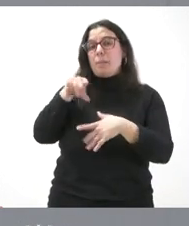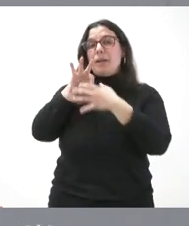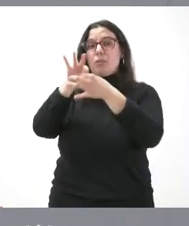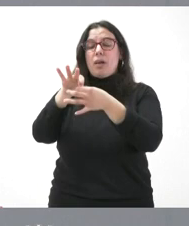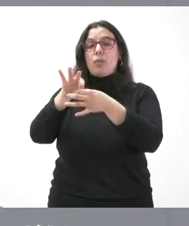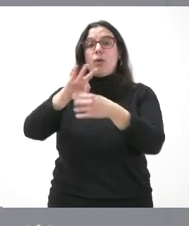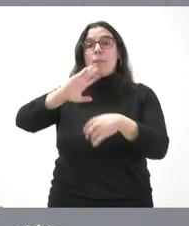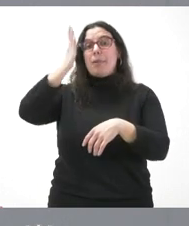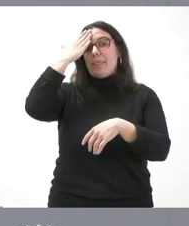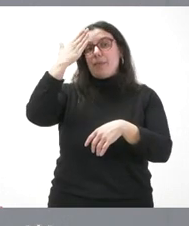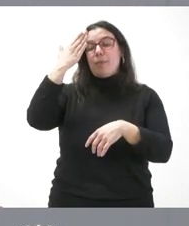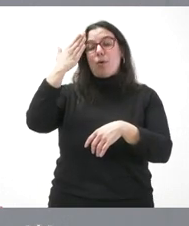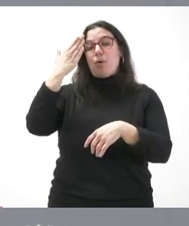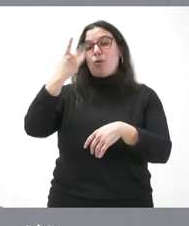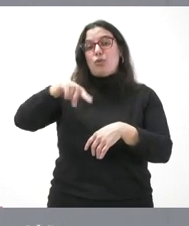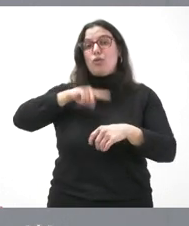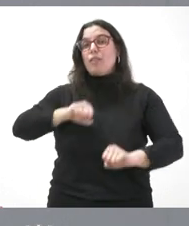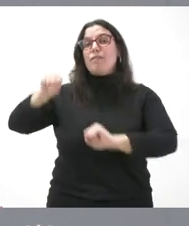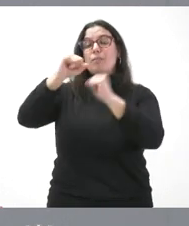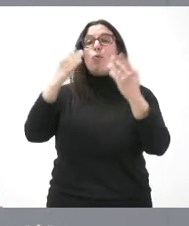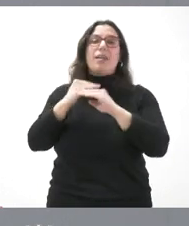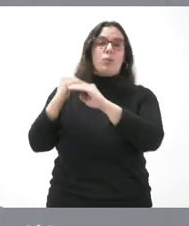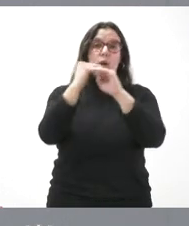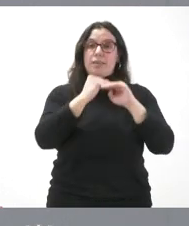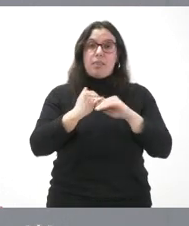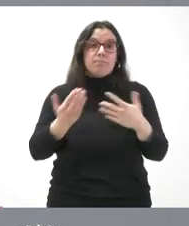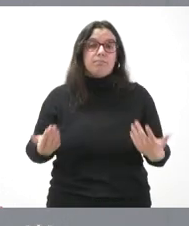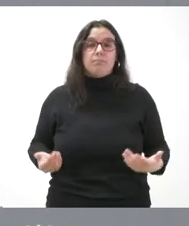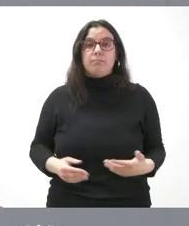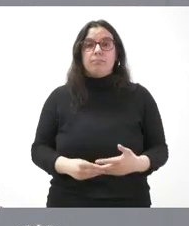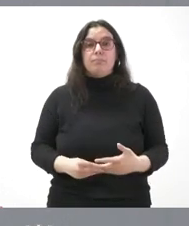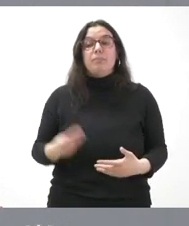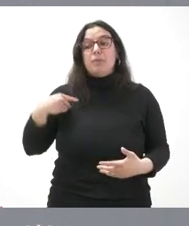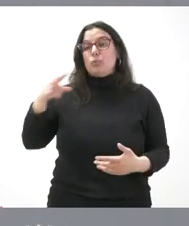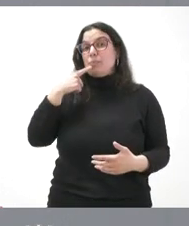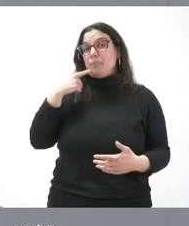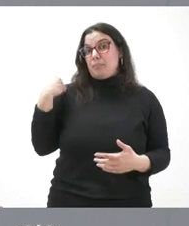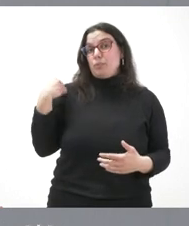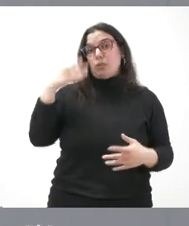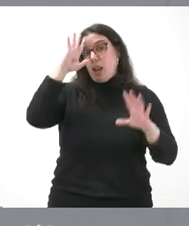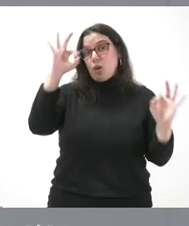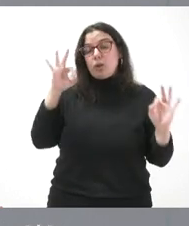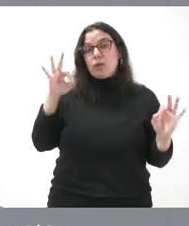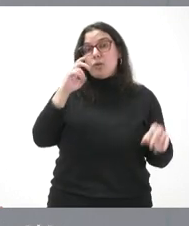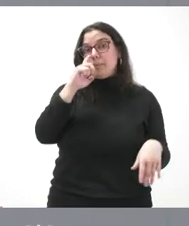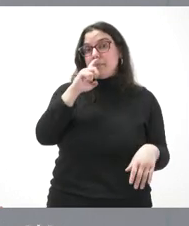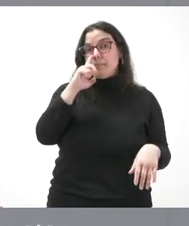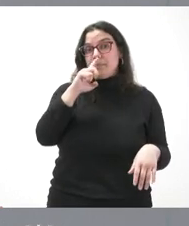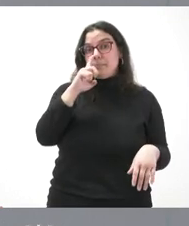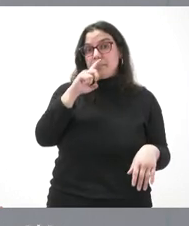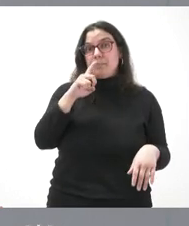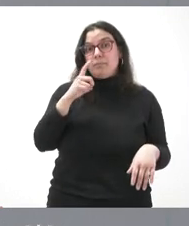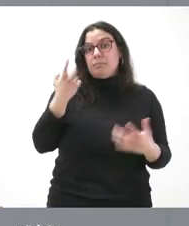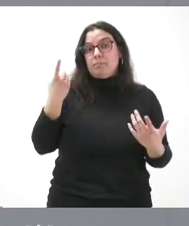principio que defendemos desde la Junta de Castilla y León, que es la igualdad. Y lo que usted plantea es algo muy lógico, que es que no sea